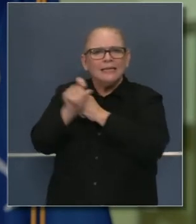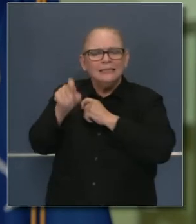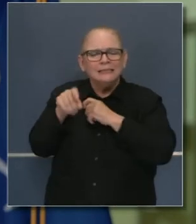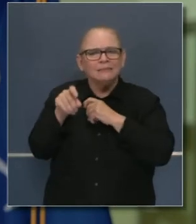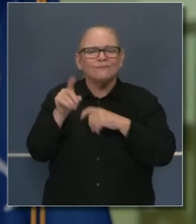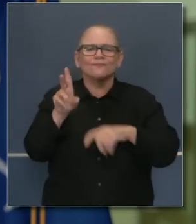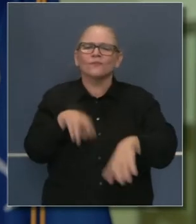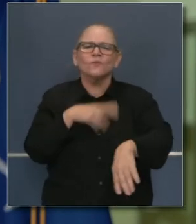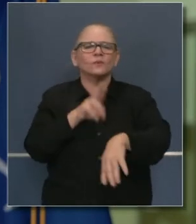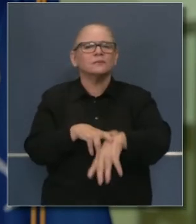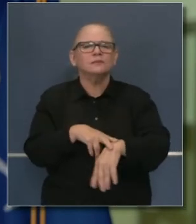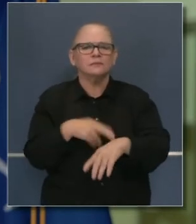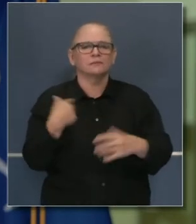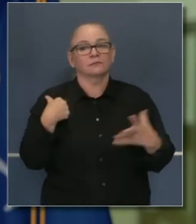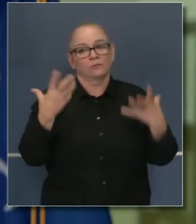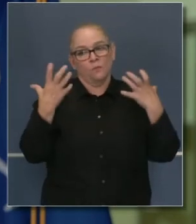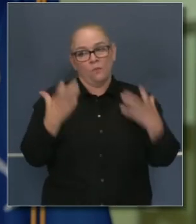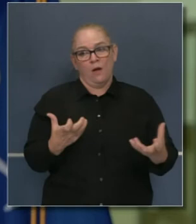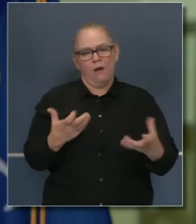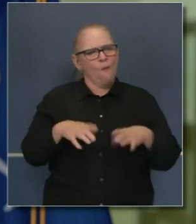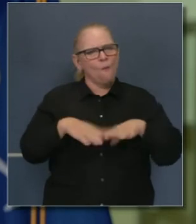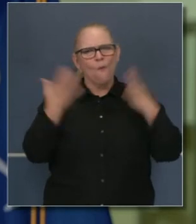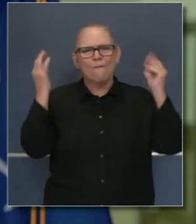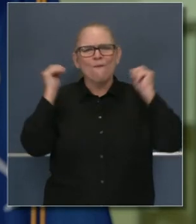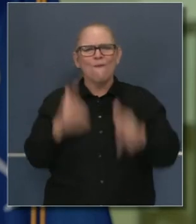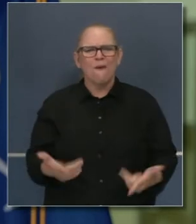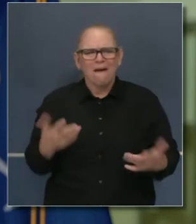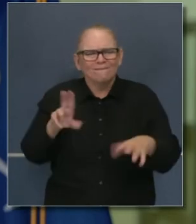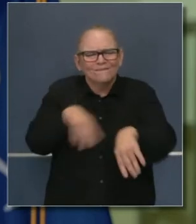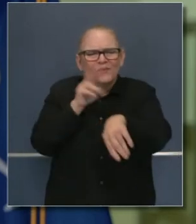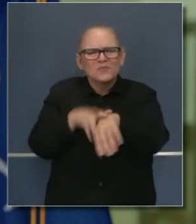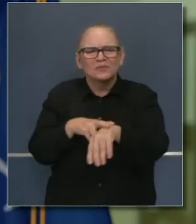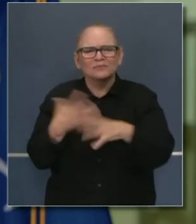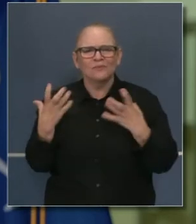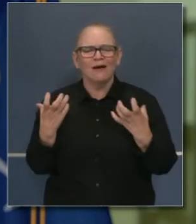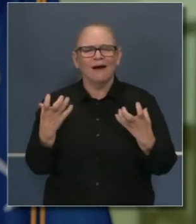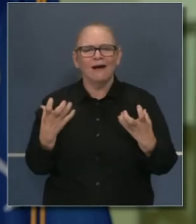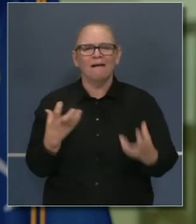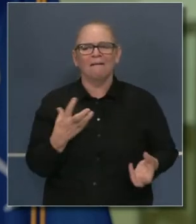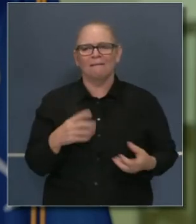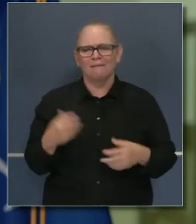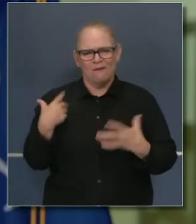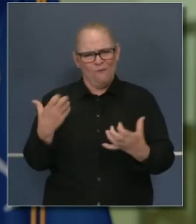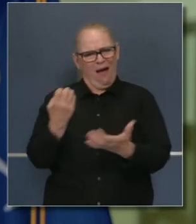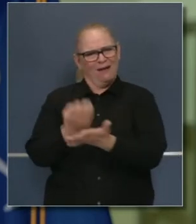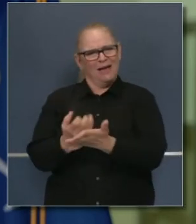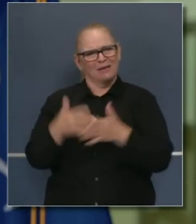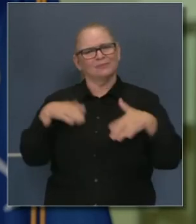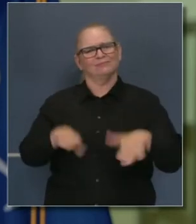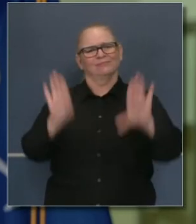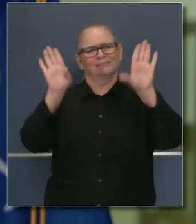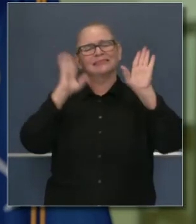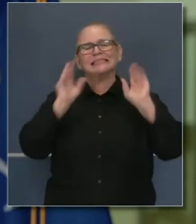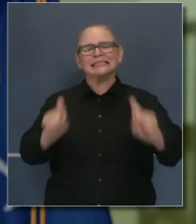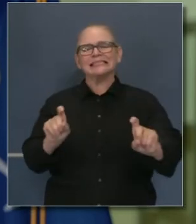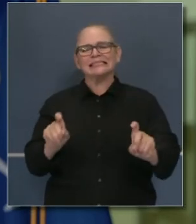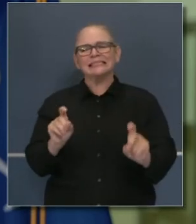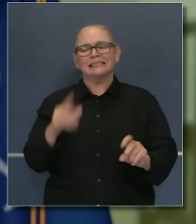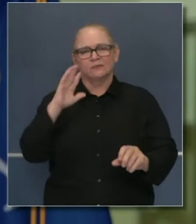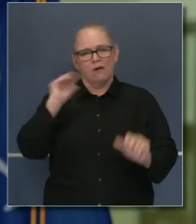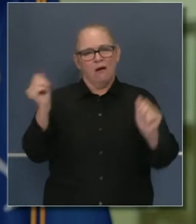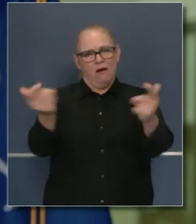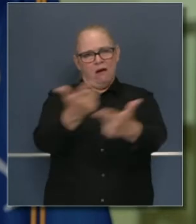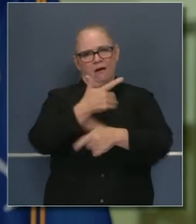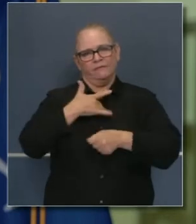Deseamos claramente y profundamente que se abra la economía a nivel completo y total y reconocemos claramente que hay un estrés que están sufriendo los